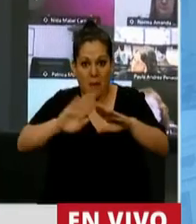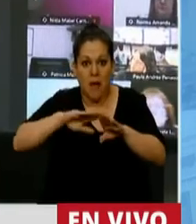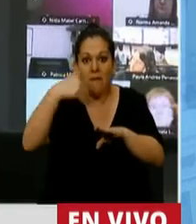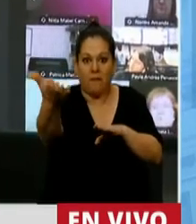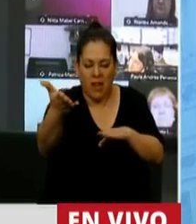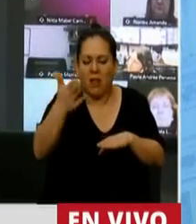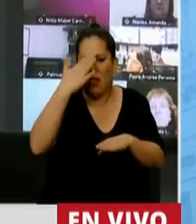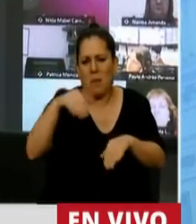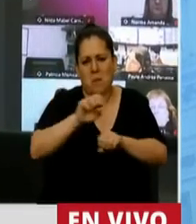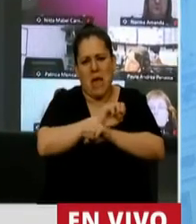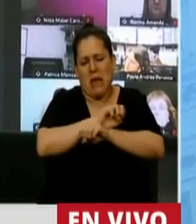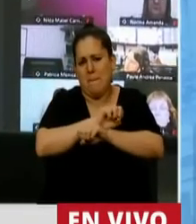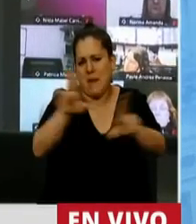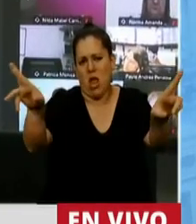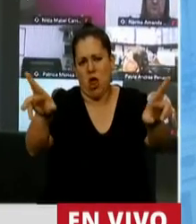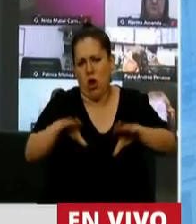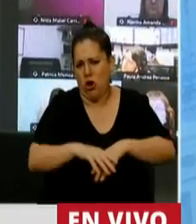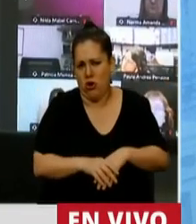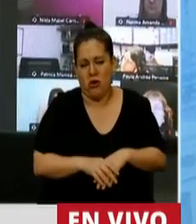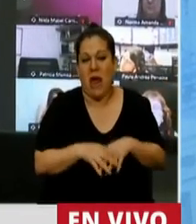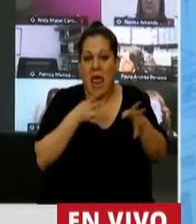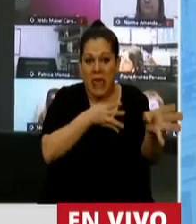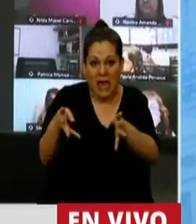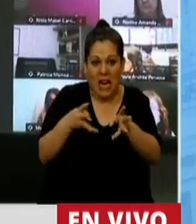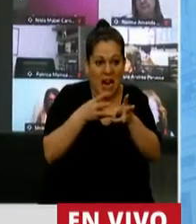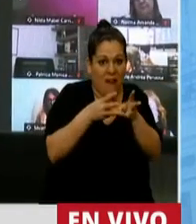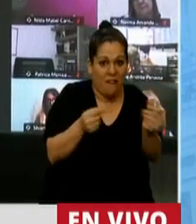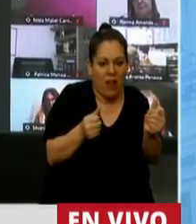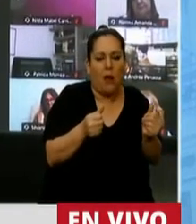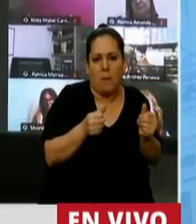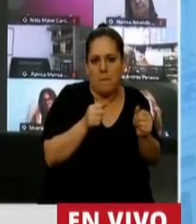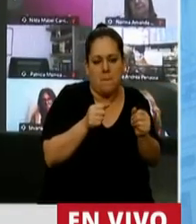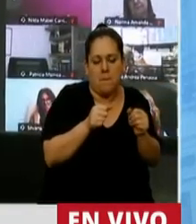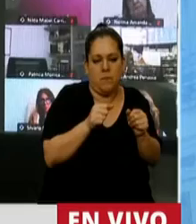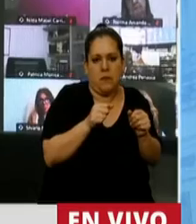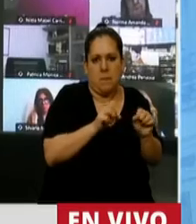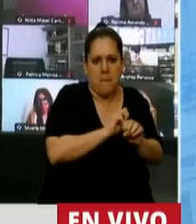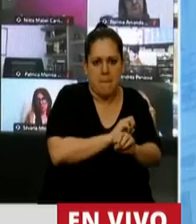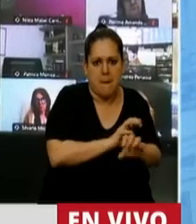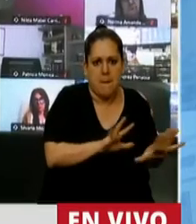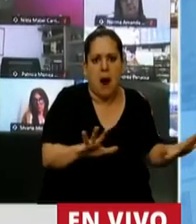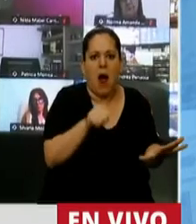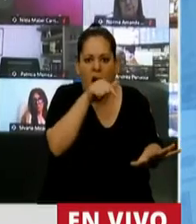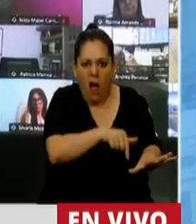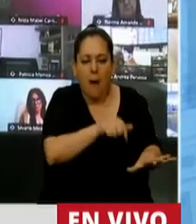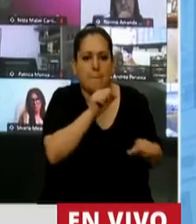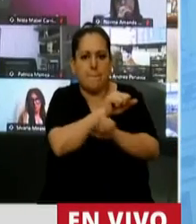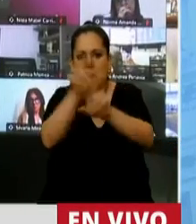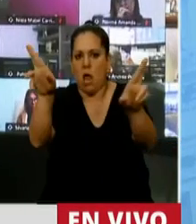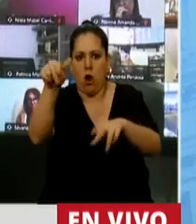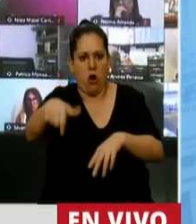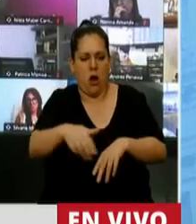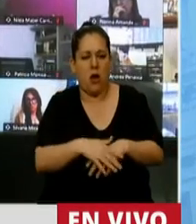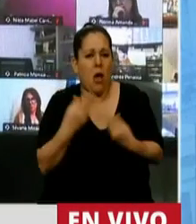peor que la que ha pasado después de la guerra. Entonces, Presidente, ¿cómo podemos admitir que aquellos que